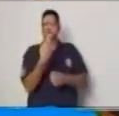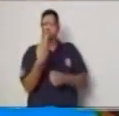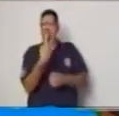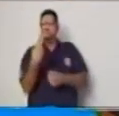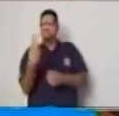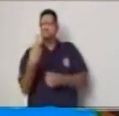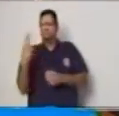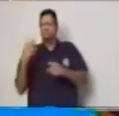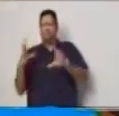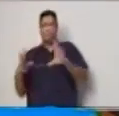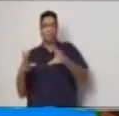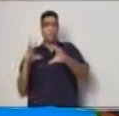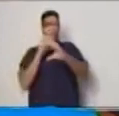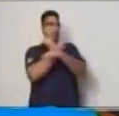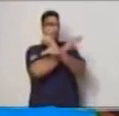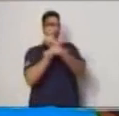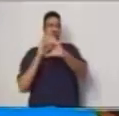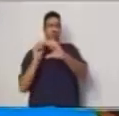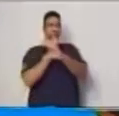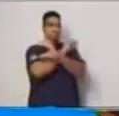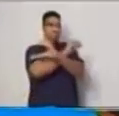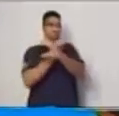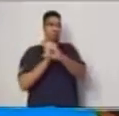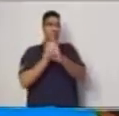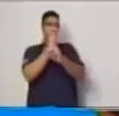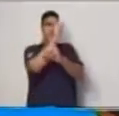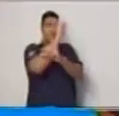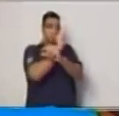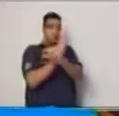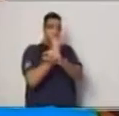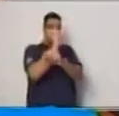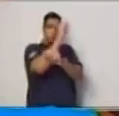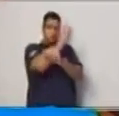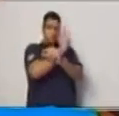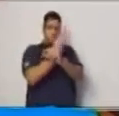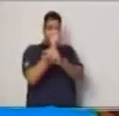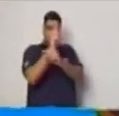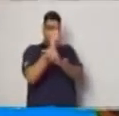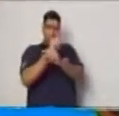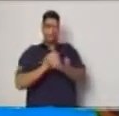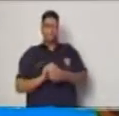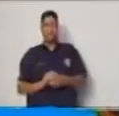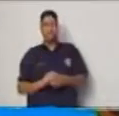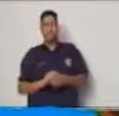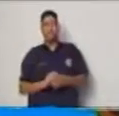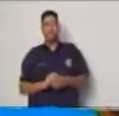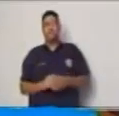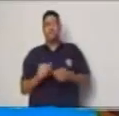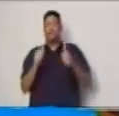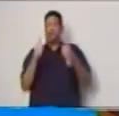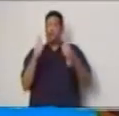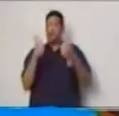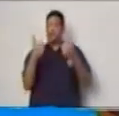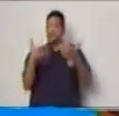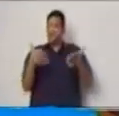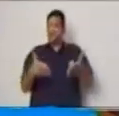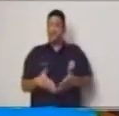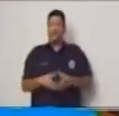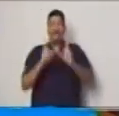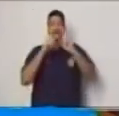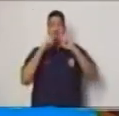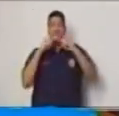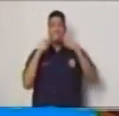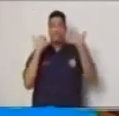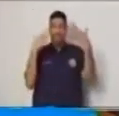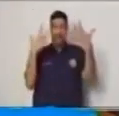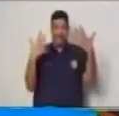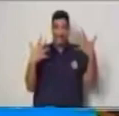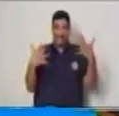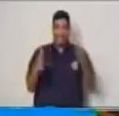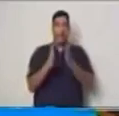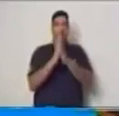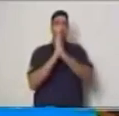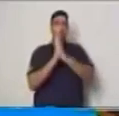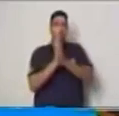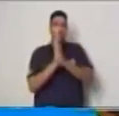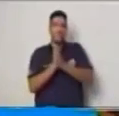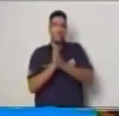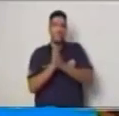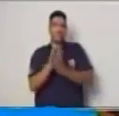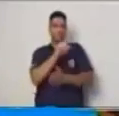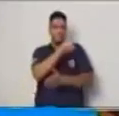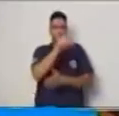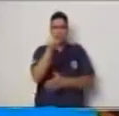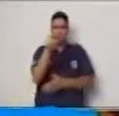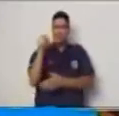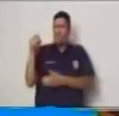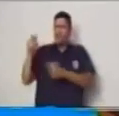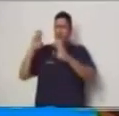momento de ubicar los puntos esto es enhorabuena muchas felicidades y por favor con quien estés